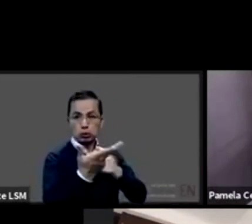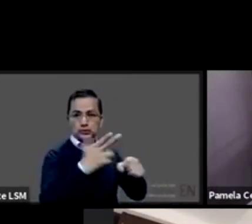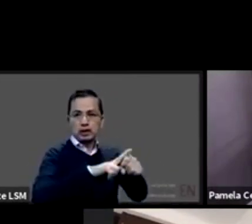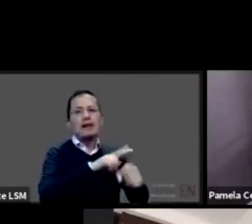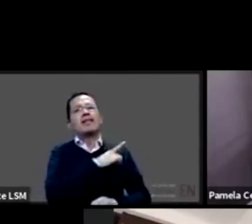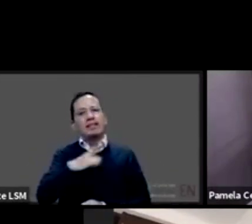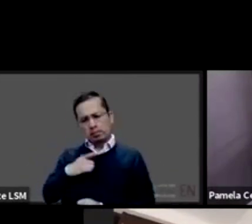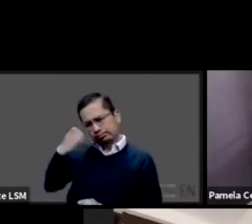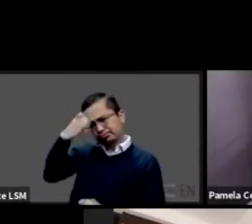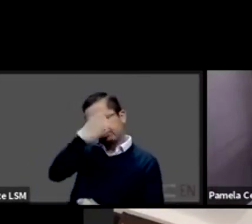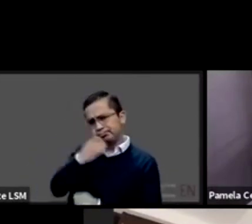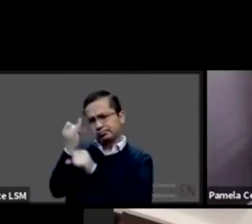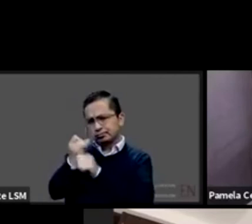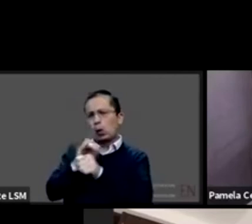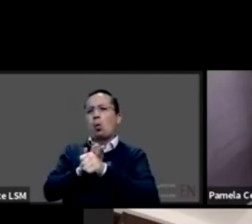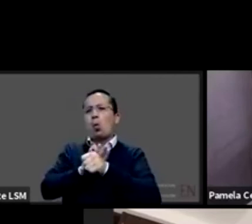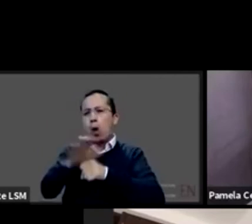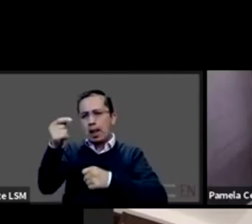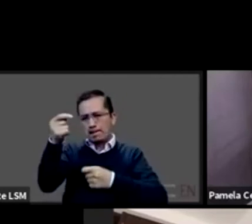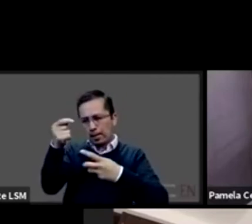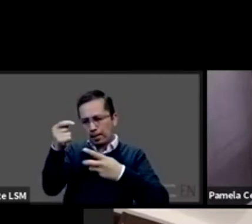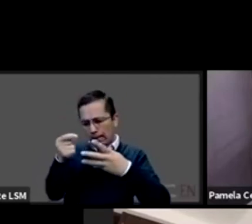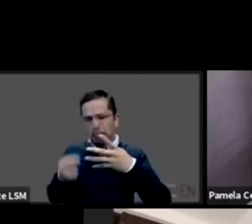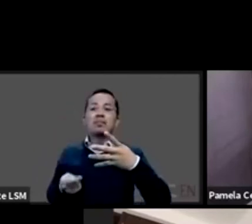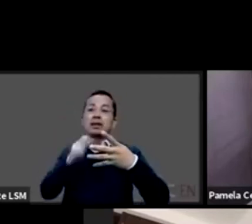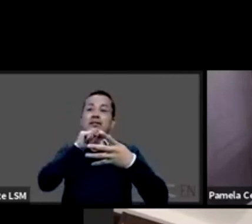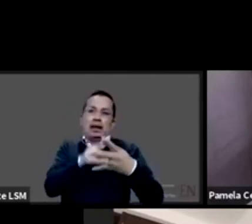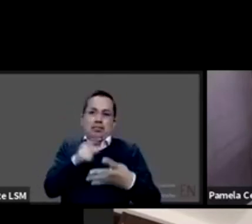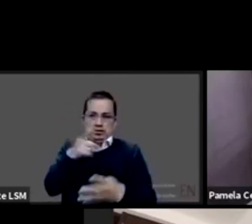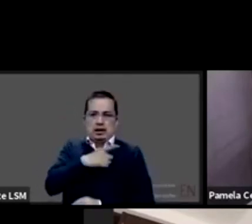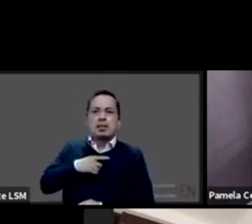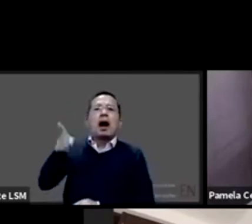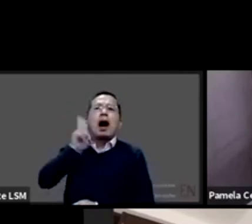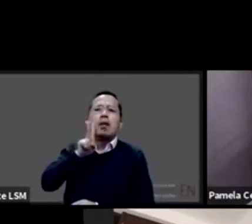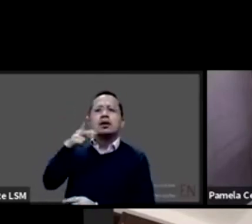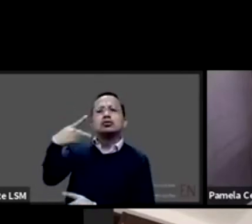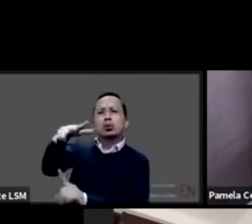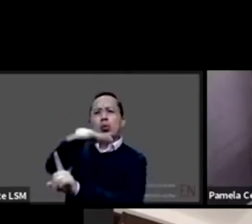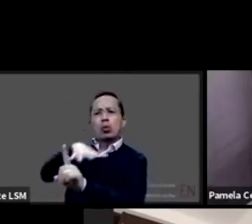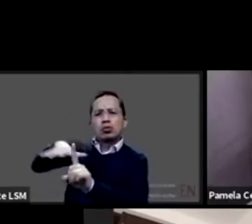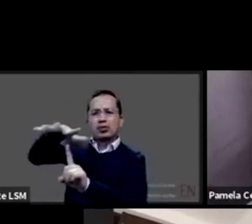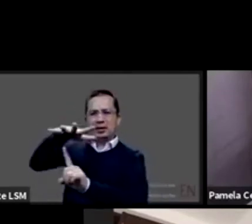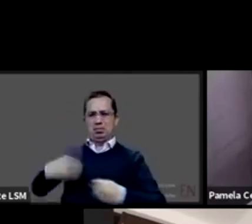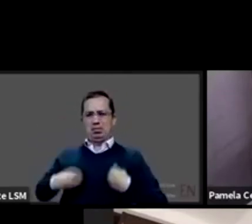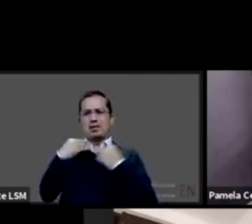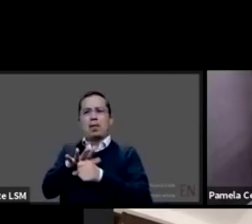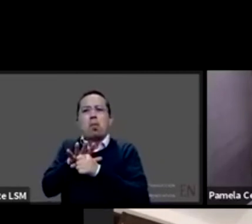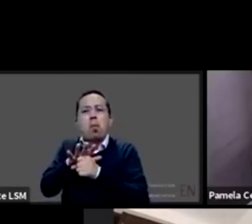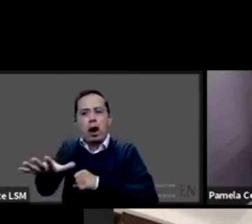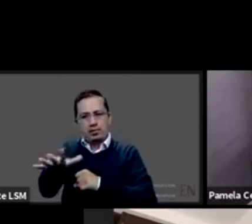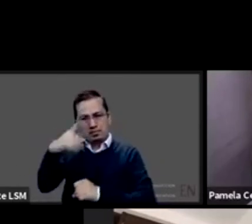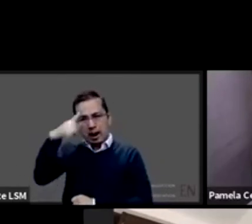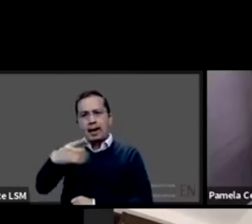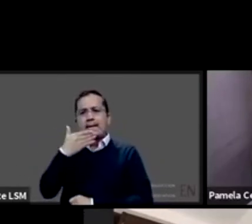puede mejorar inclusive la comunicación, el diagnóstico y el tratamiento. También el